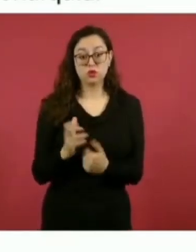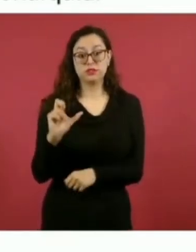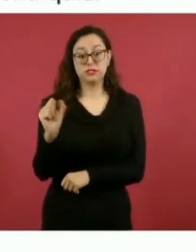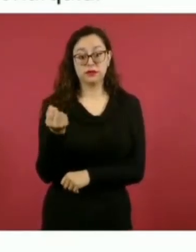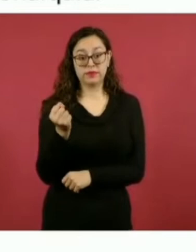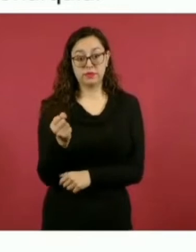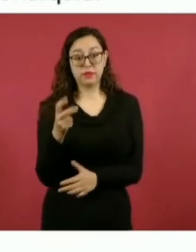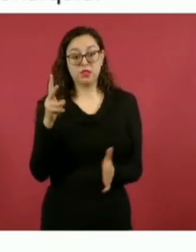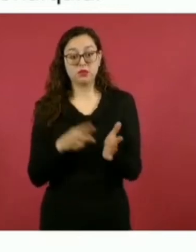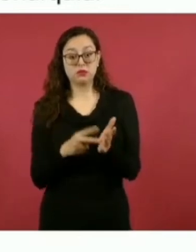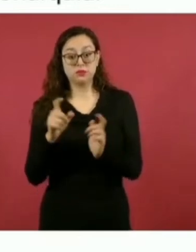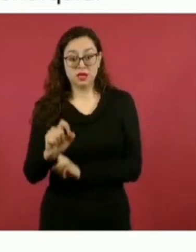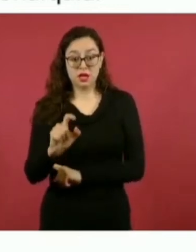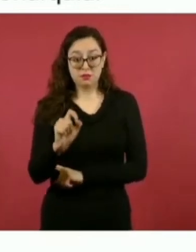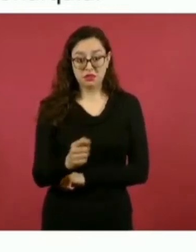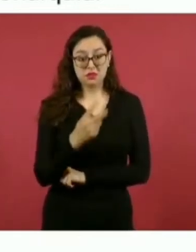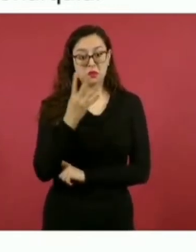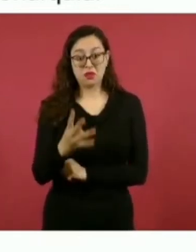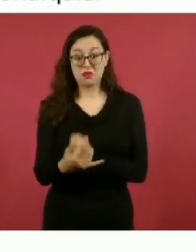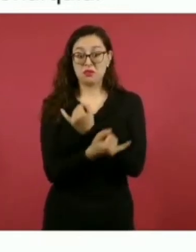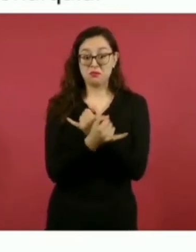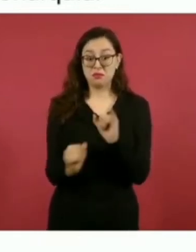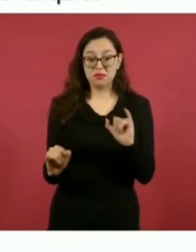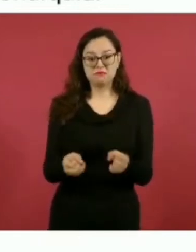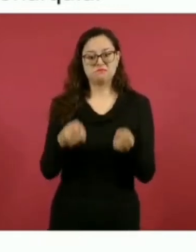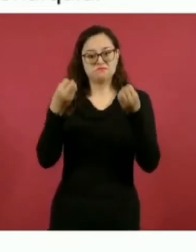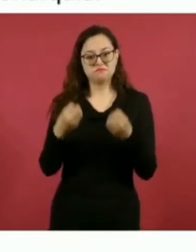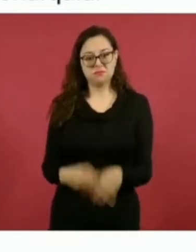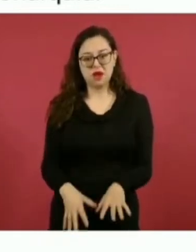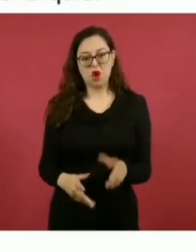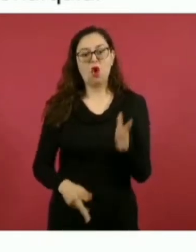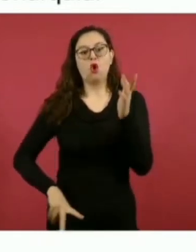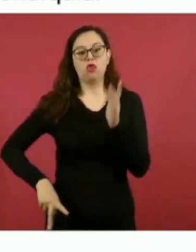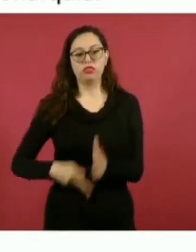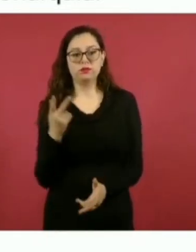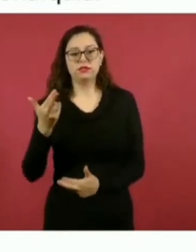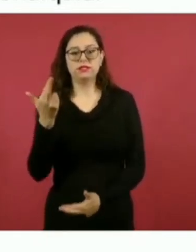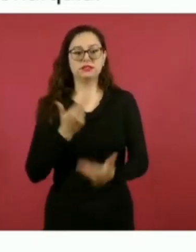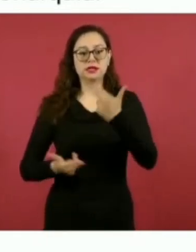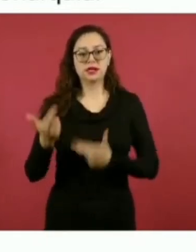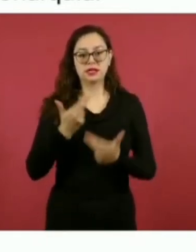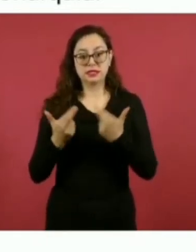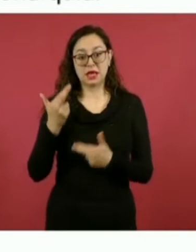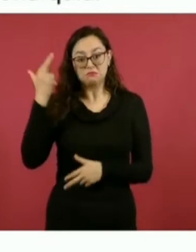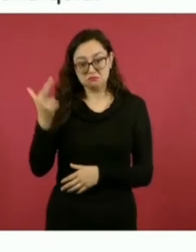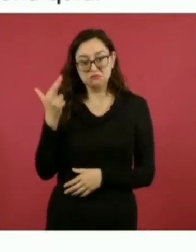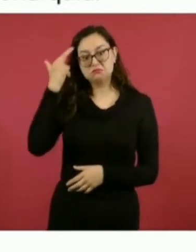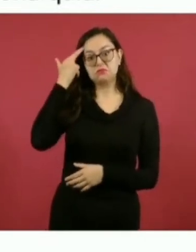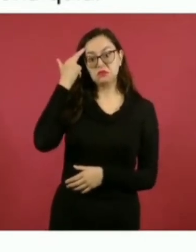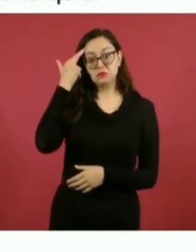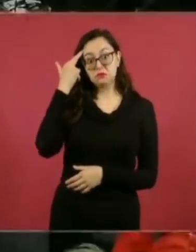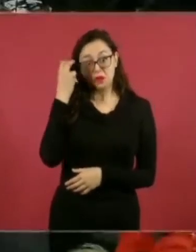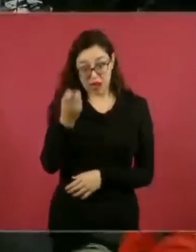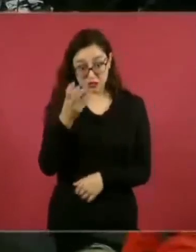una república para convertirse en una monarquía? ¿Lo permitiremos?